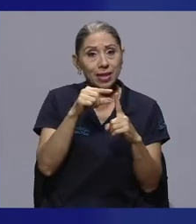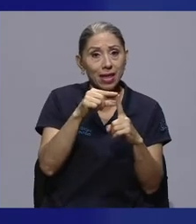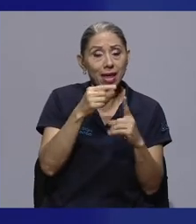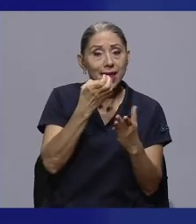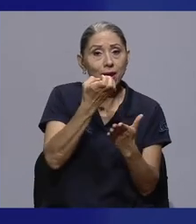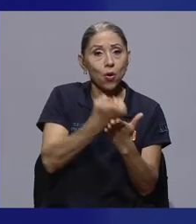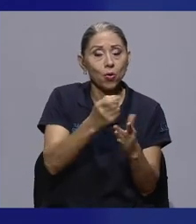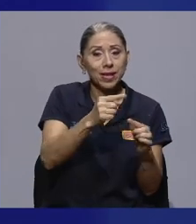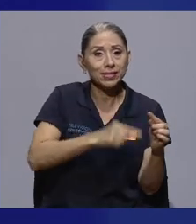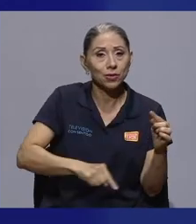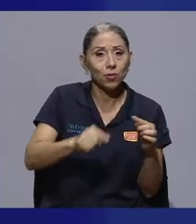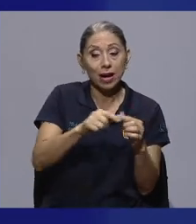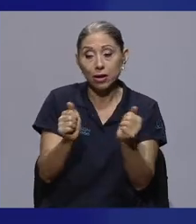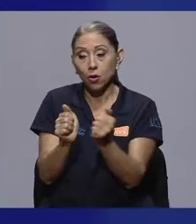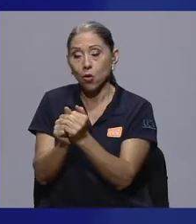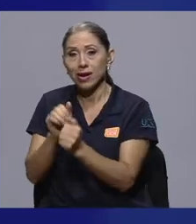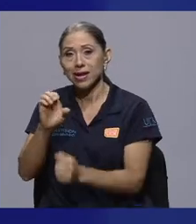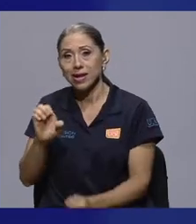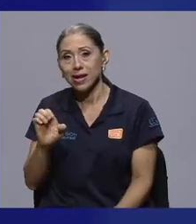y este programa.